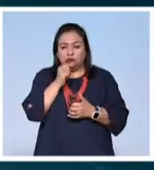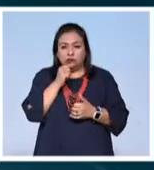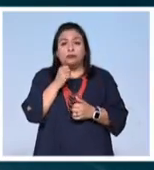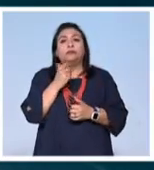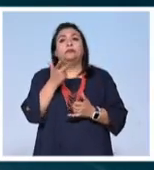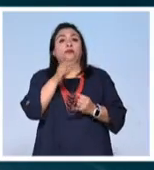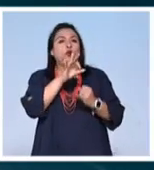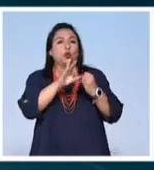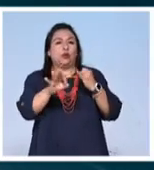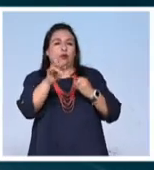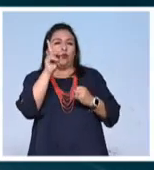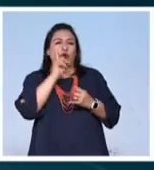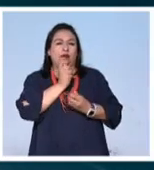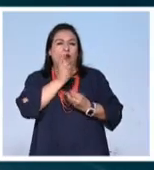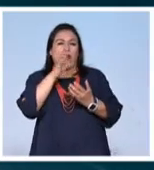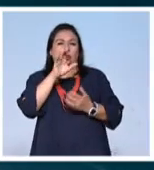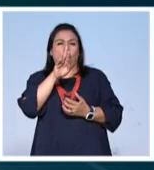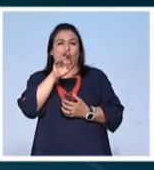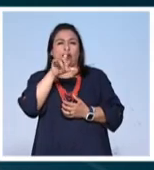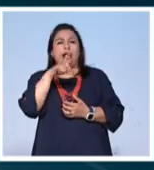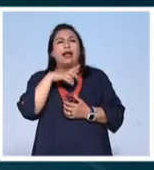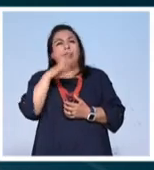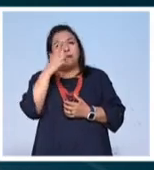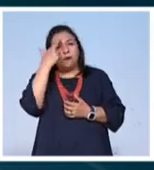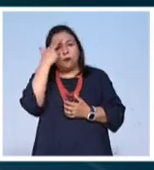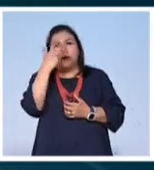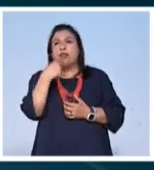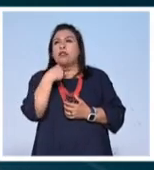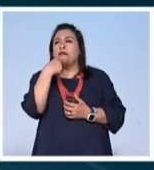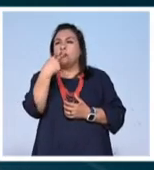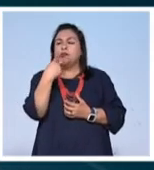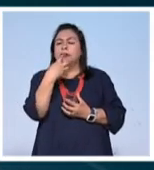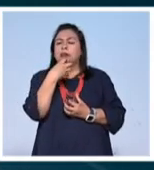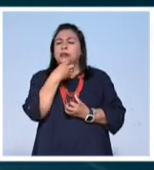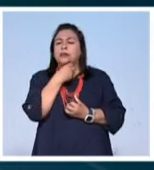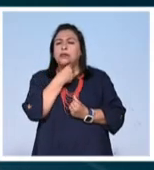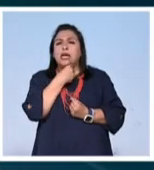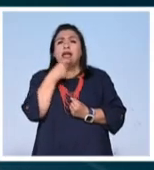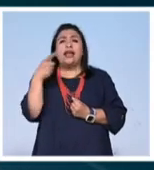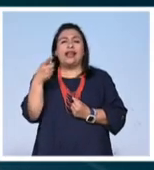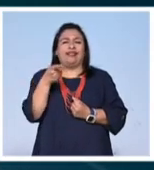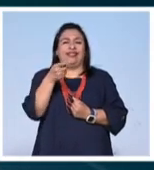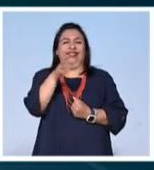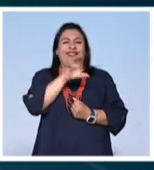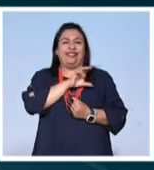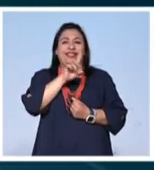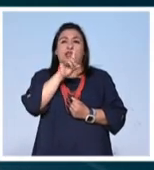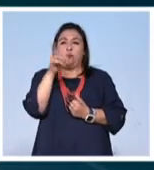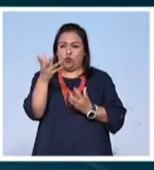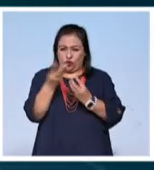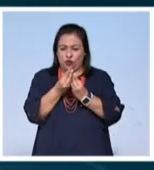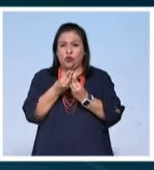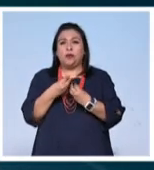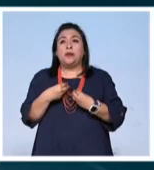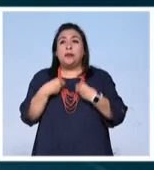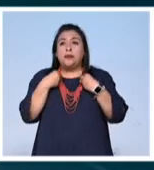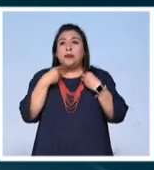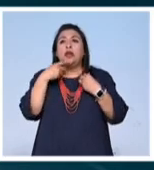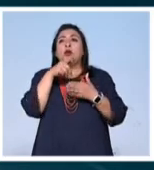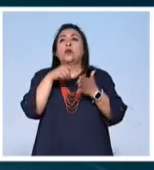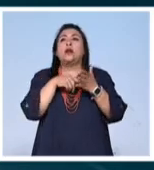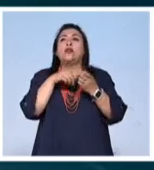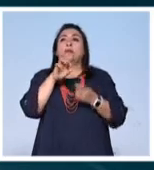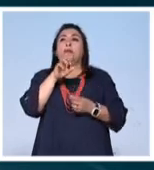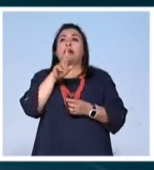Por último, la poeta Coral Baracho recordó con la voz entrecortada cómo Davo vivió con ella y su esposo en Maryland.